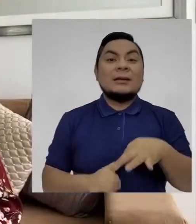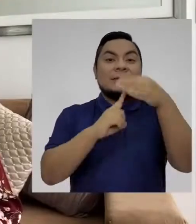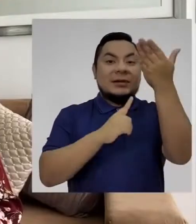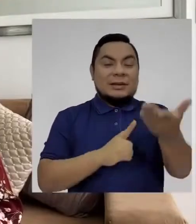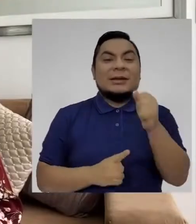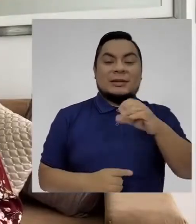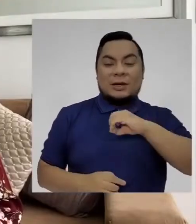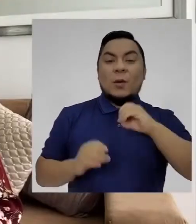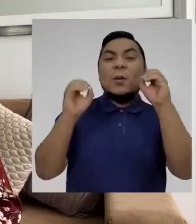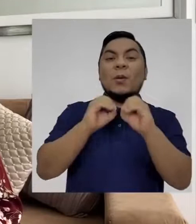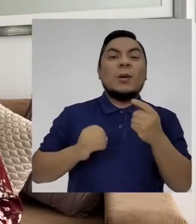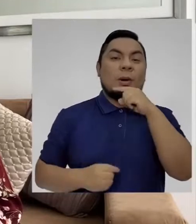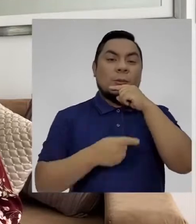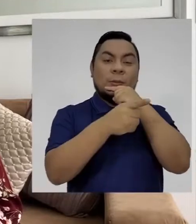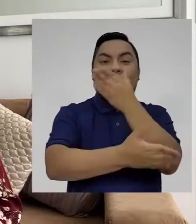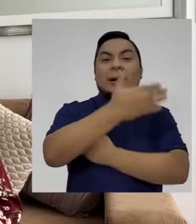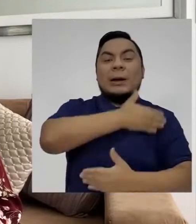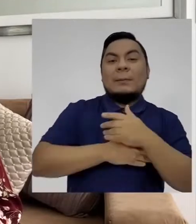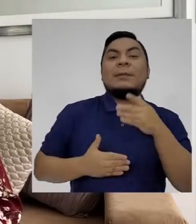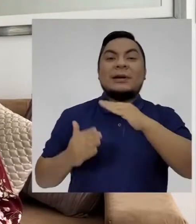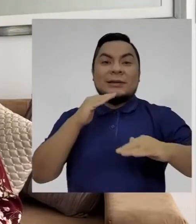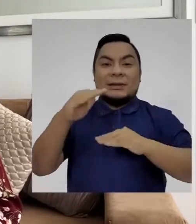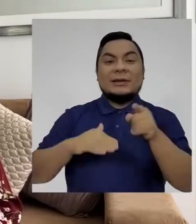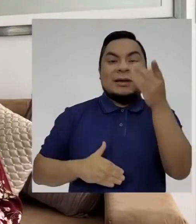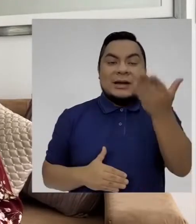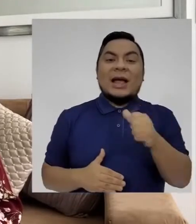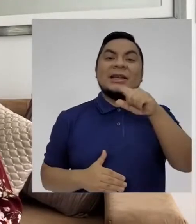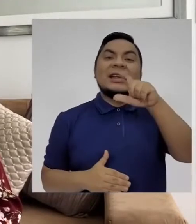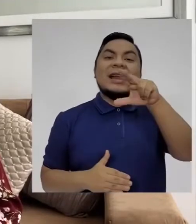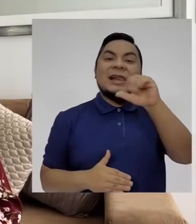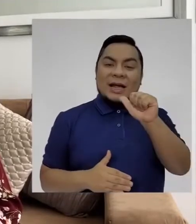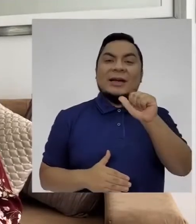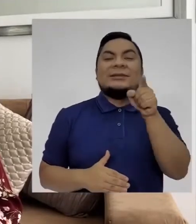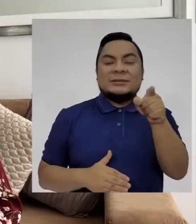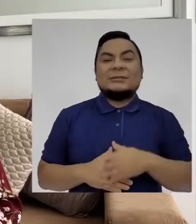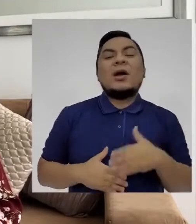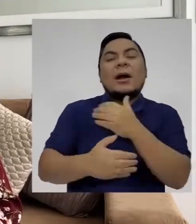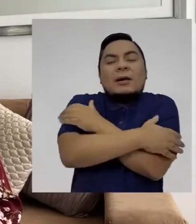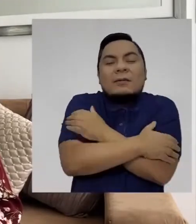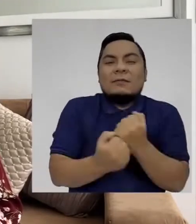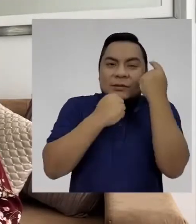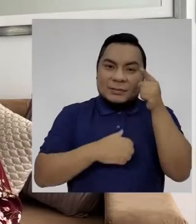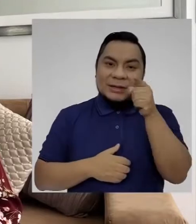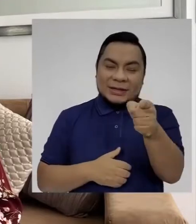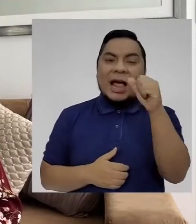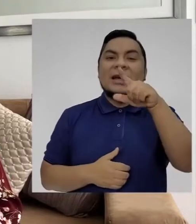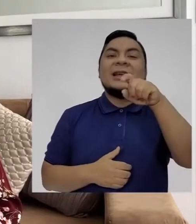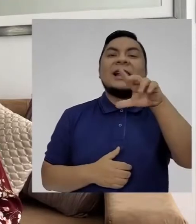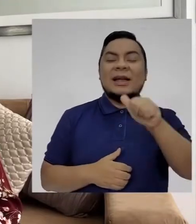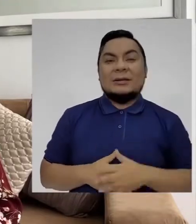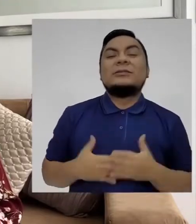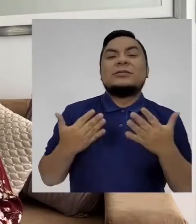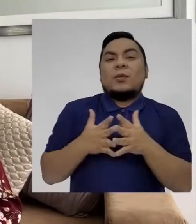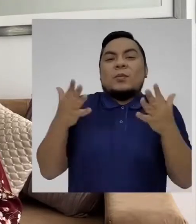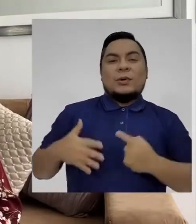especial a nuestra medallista de oro en Para Taekwondo Angélica Espinosa Un abrazo muy fuerte para ti,